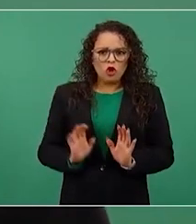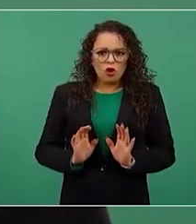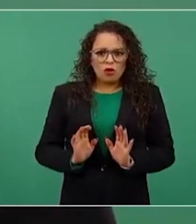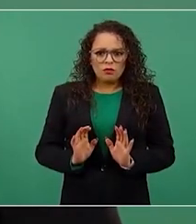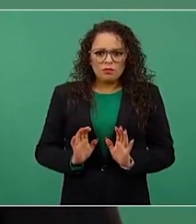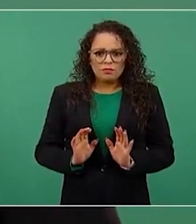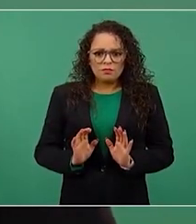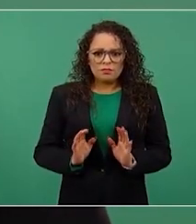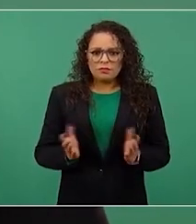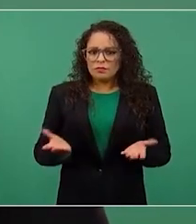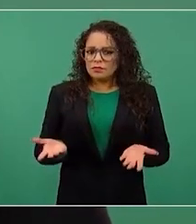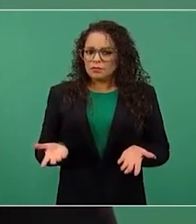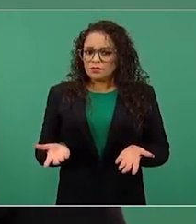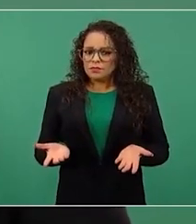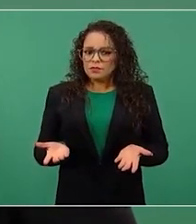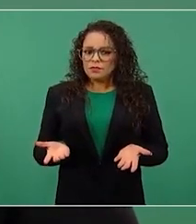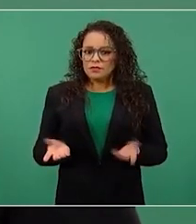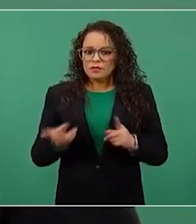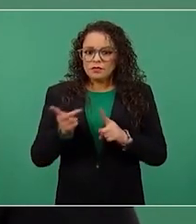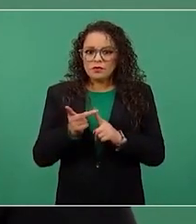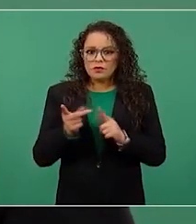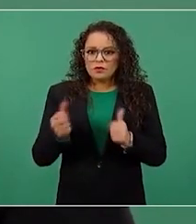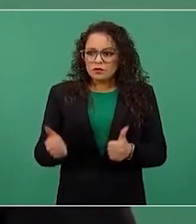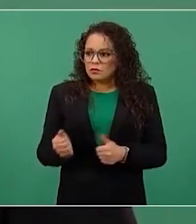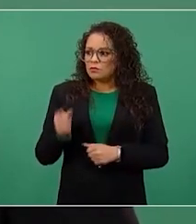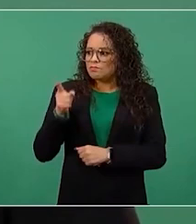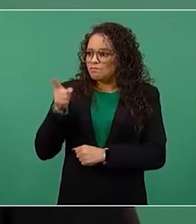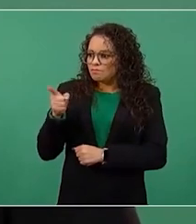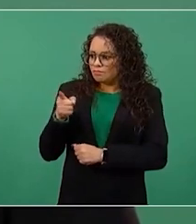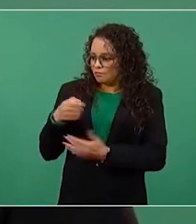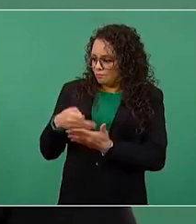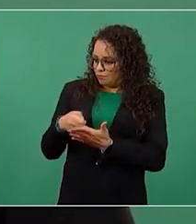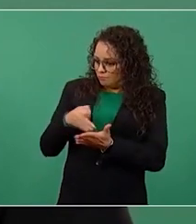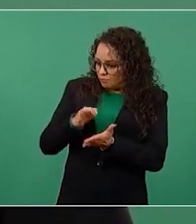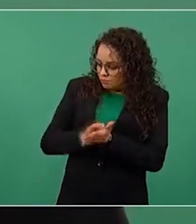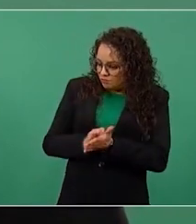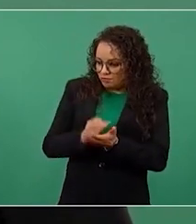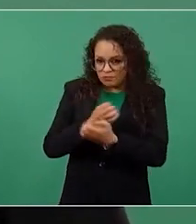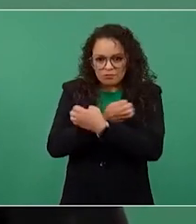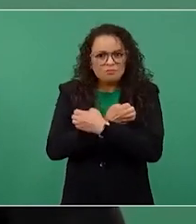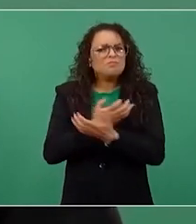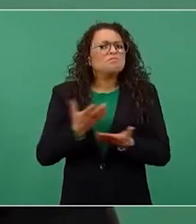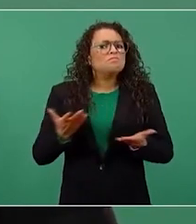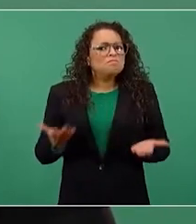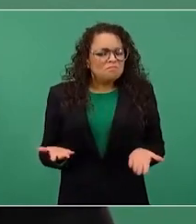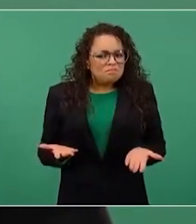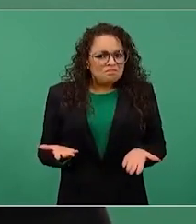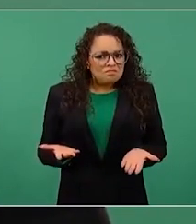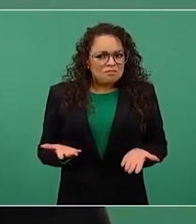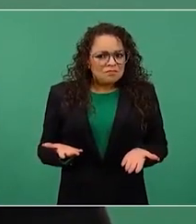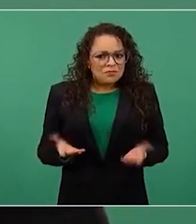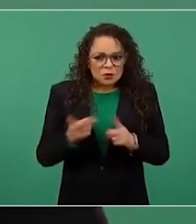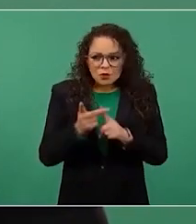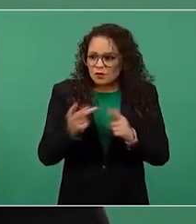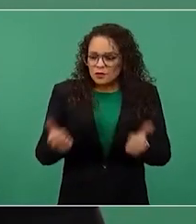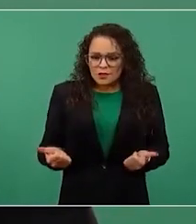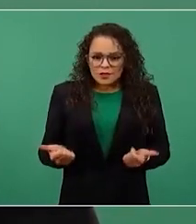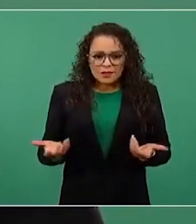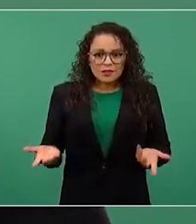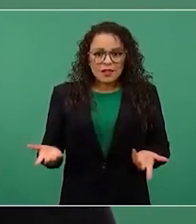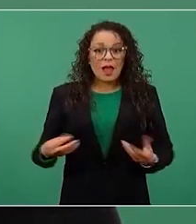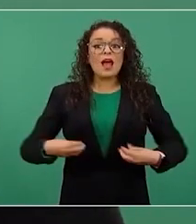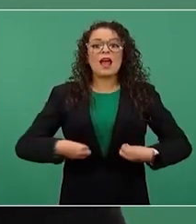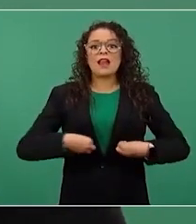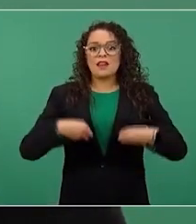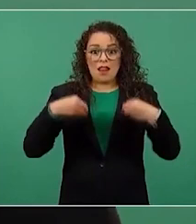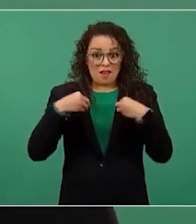¿y dónde están sus ideales y dónde están sus principios? No se puede hacer casi nada en la vida